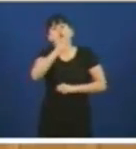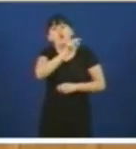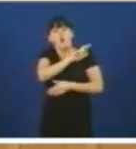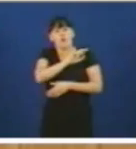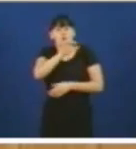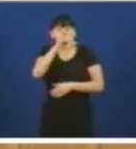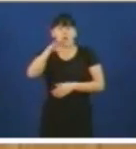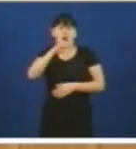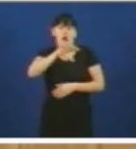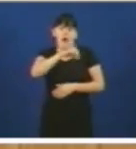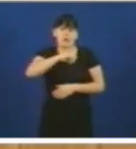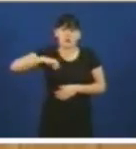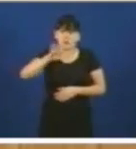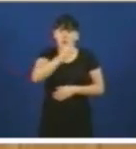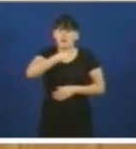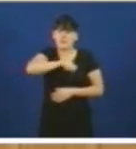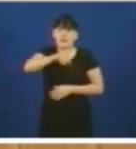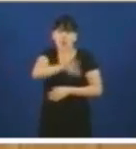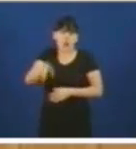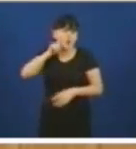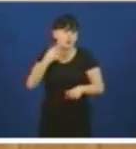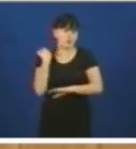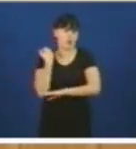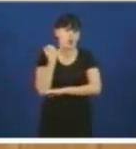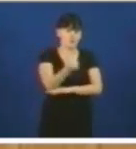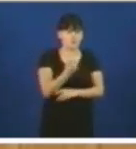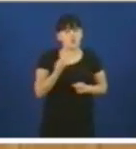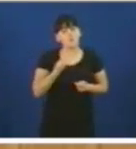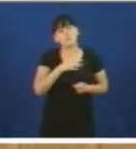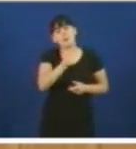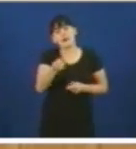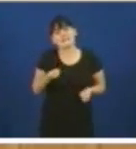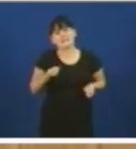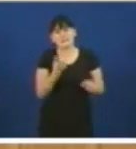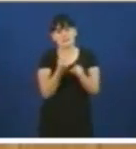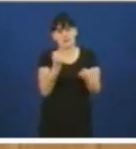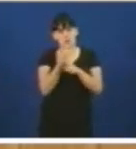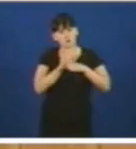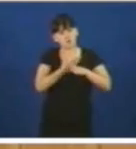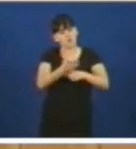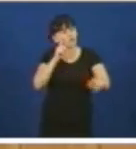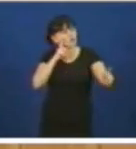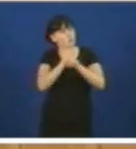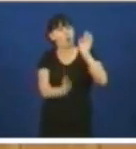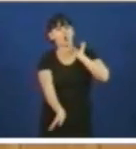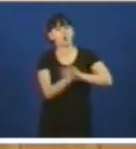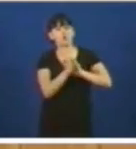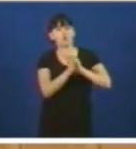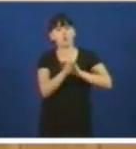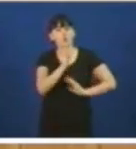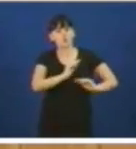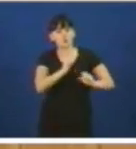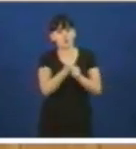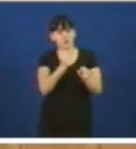situación do sector naval na Ría de Ferrol dotando os astaleiros de carga de traballo suficiente que permita manter o nivel de emprego e que seguindo o acordo